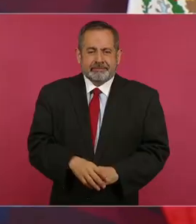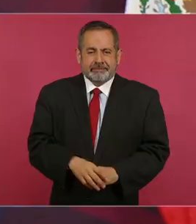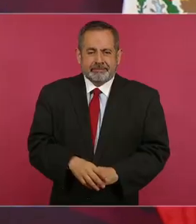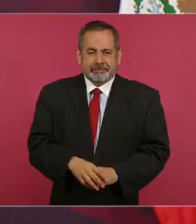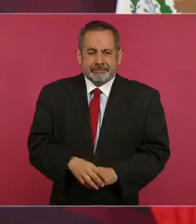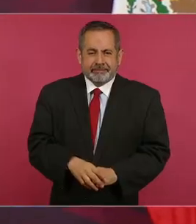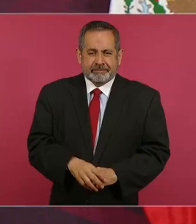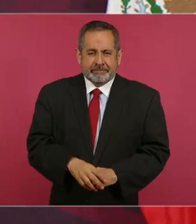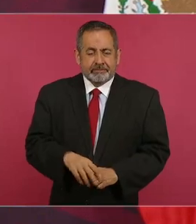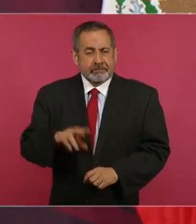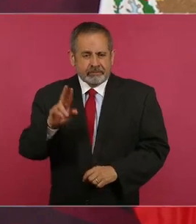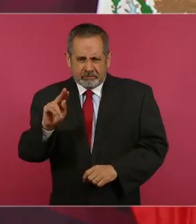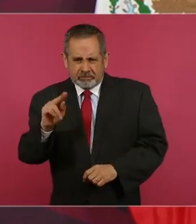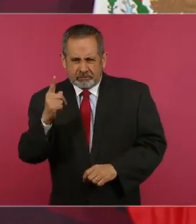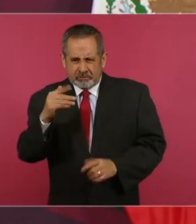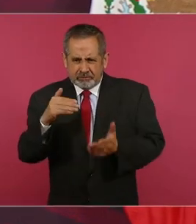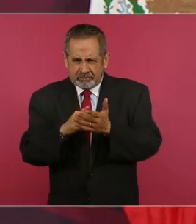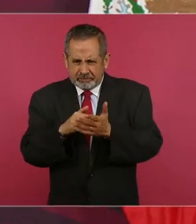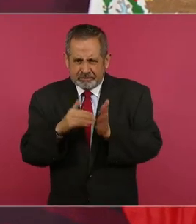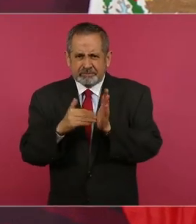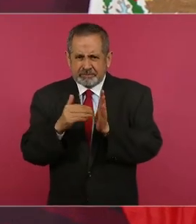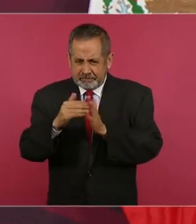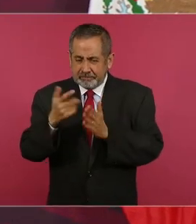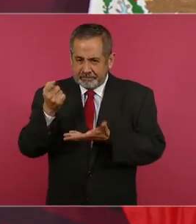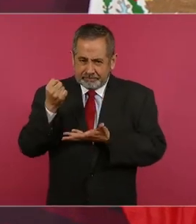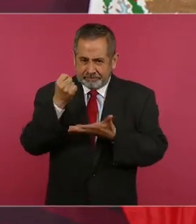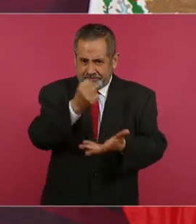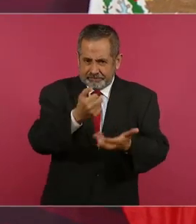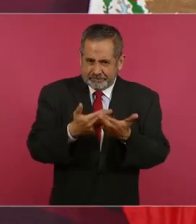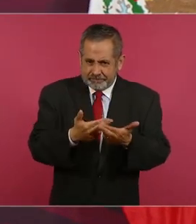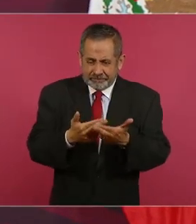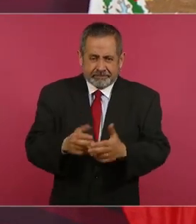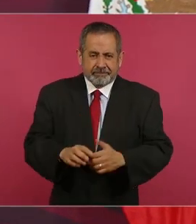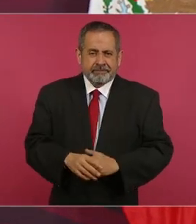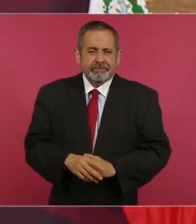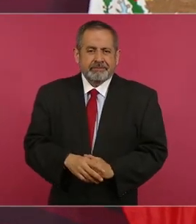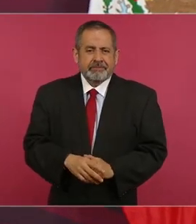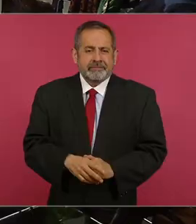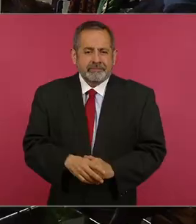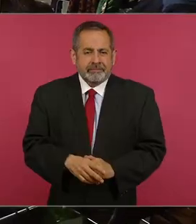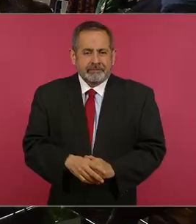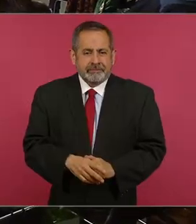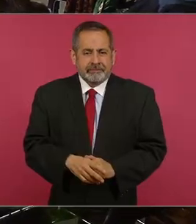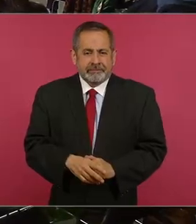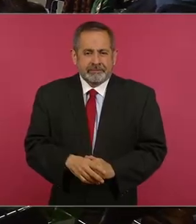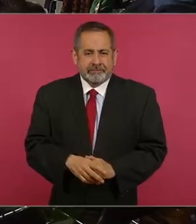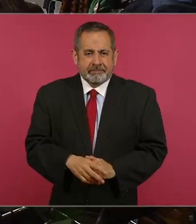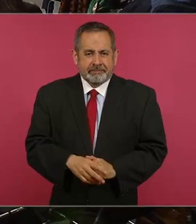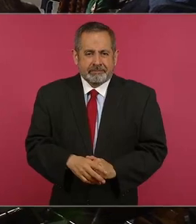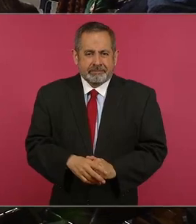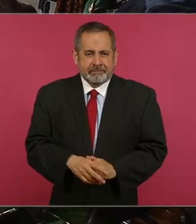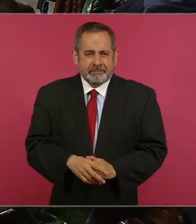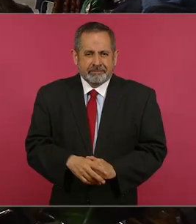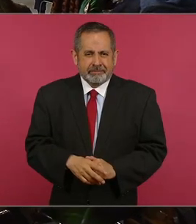81 mil millones, ese es el presupuesto. Es lo que pidieron. Sí, pero